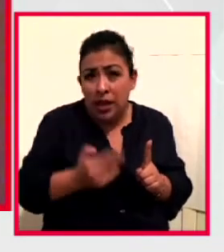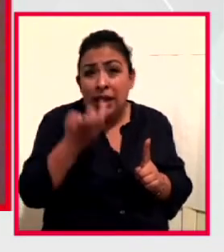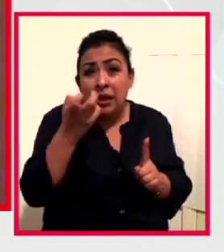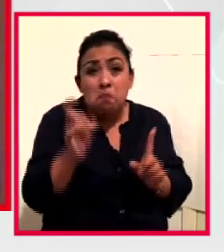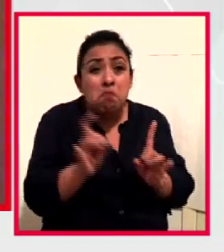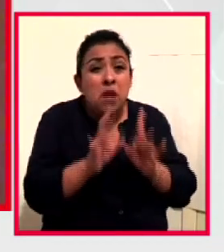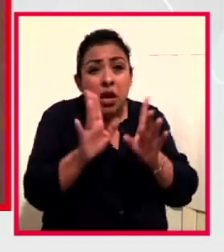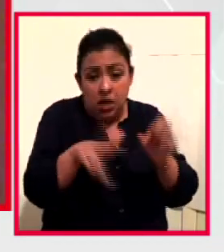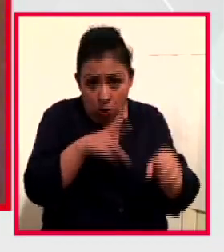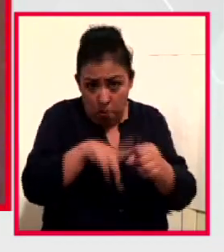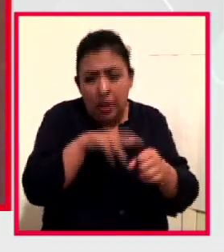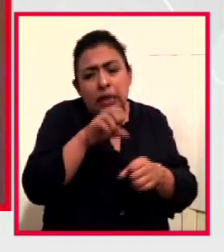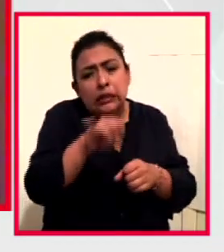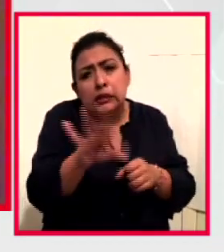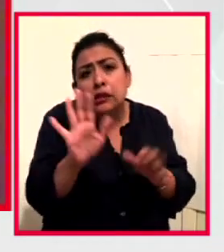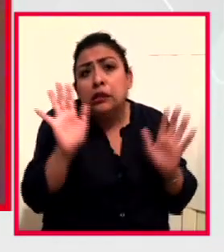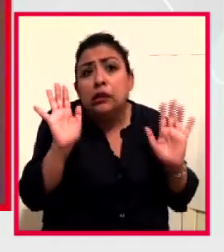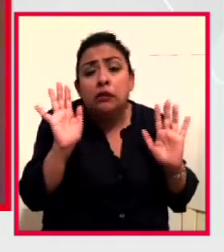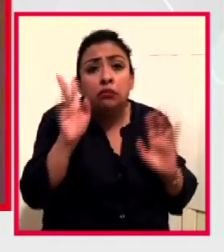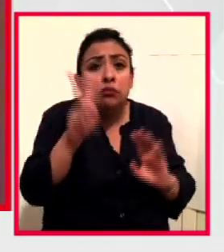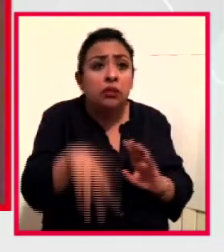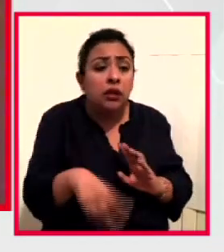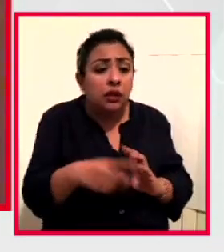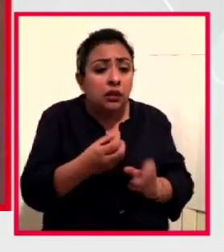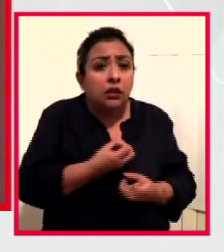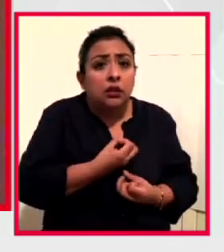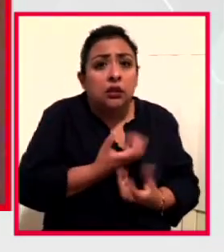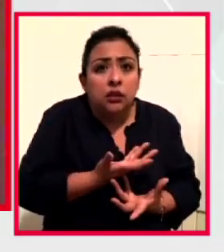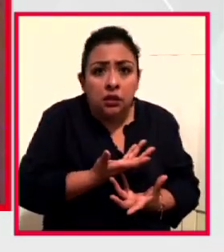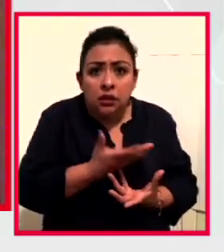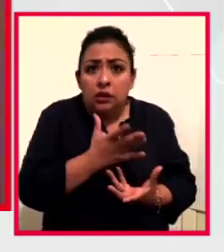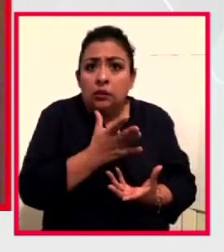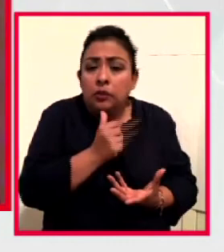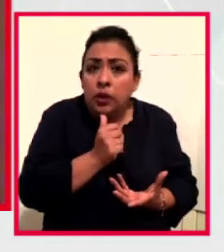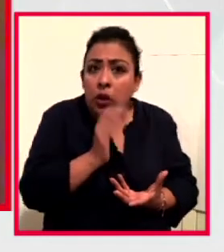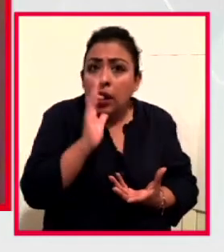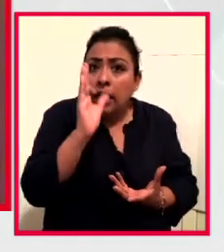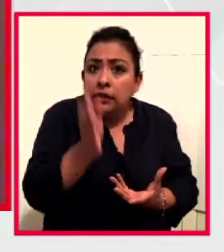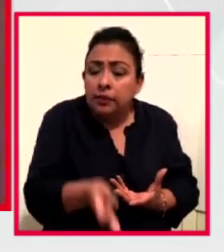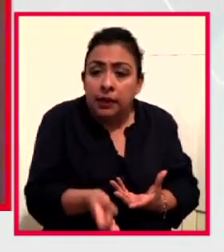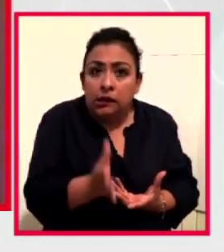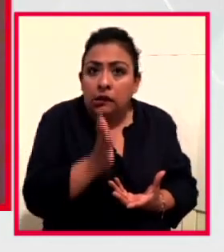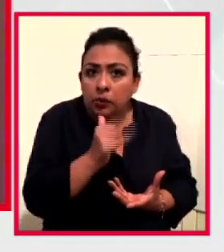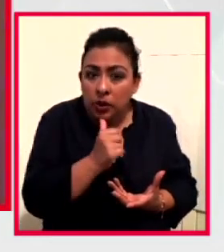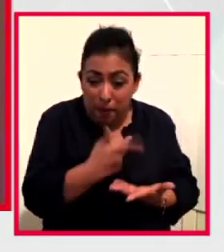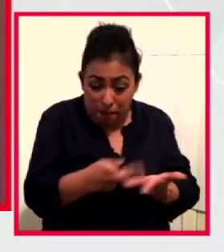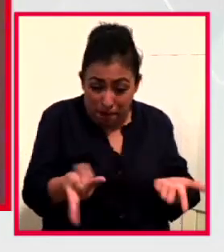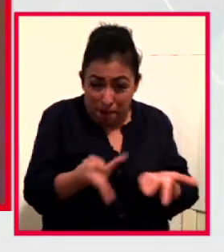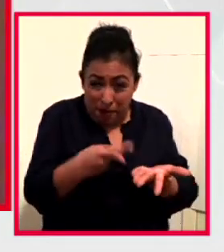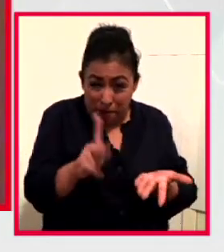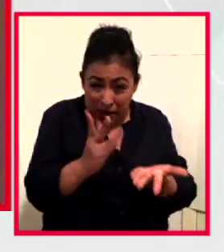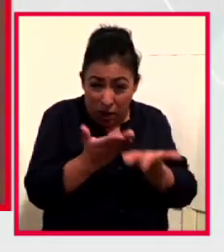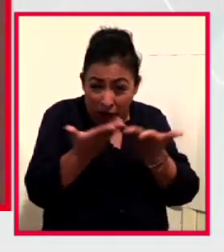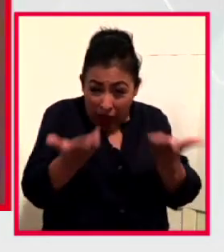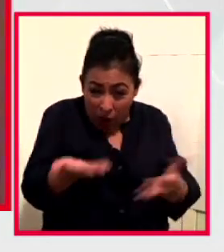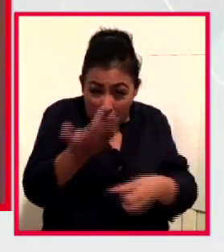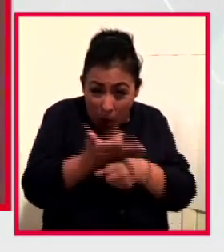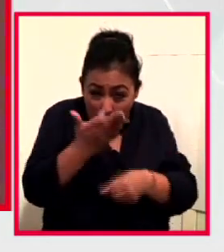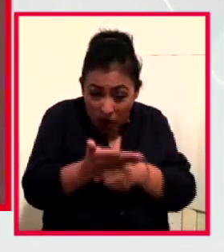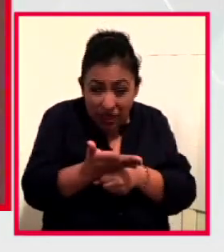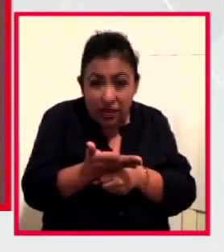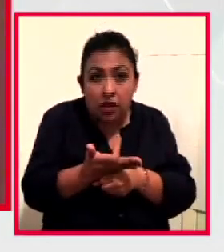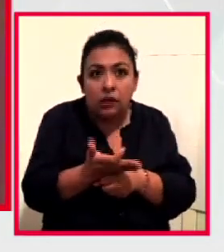normales por la incapacidad de hablar y asumir lo que está pasando. Pero en esta situación es además esa